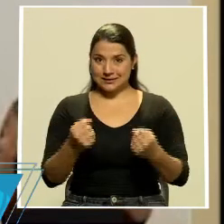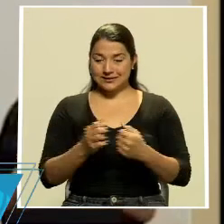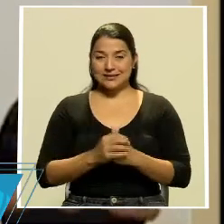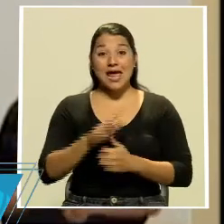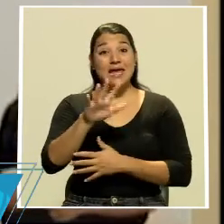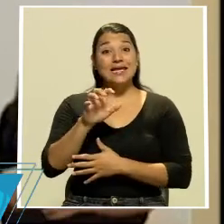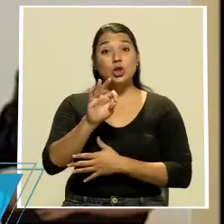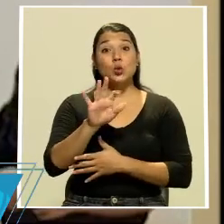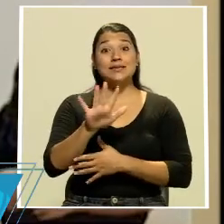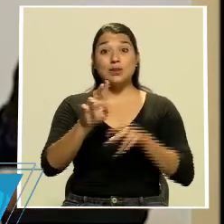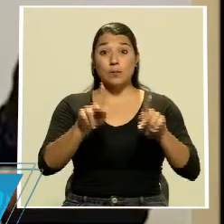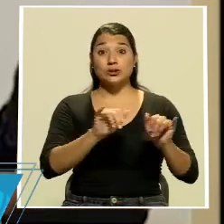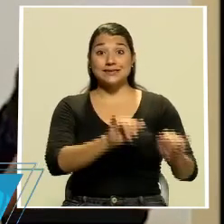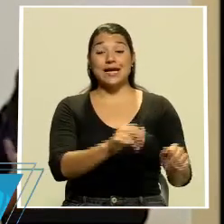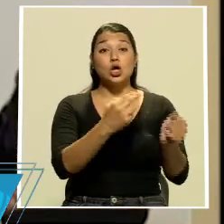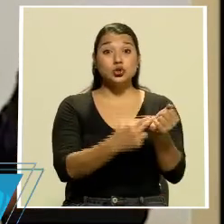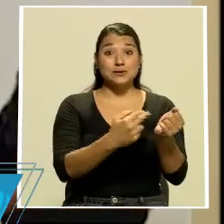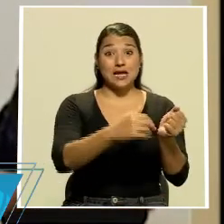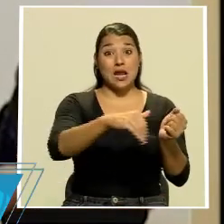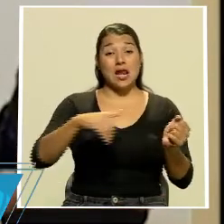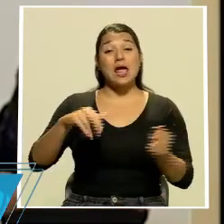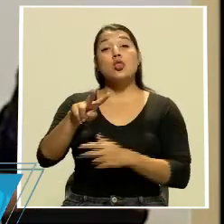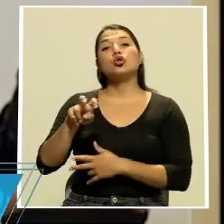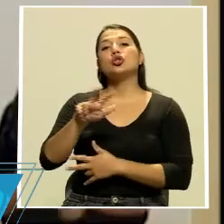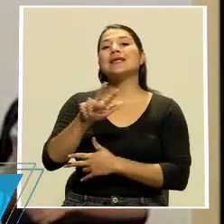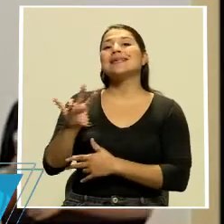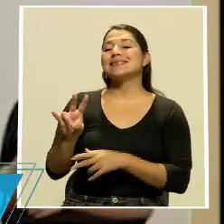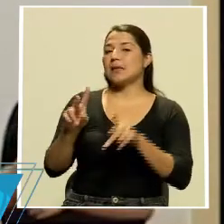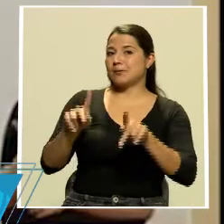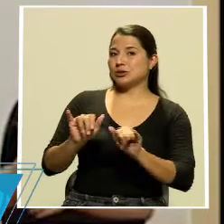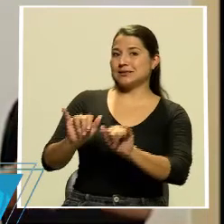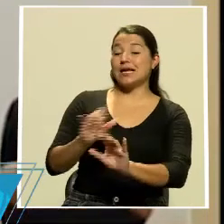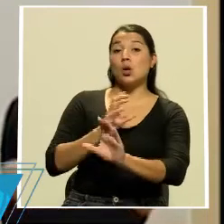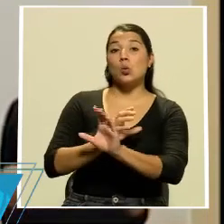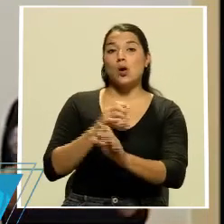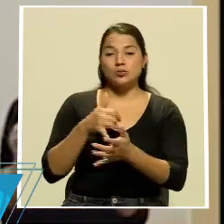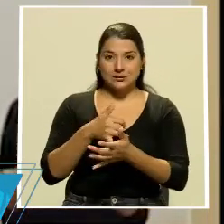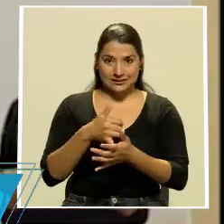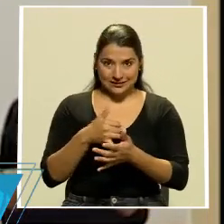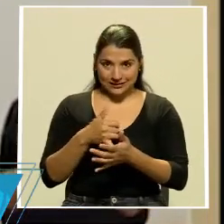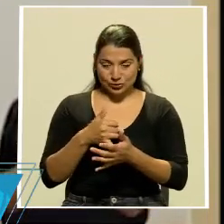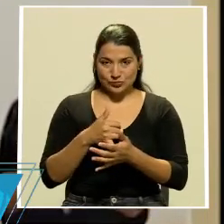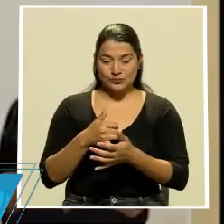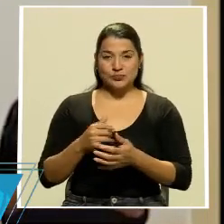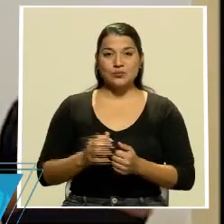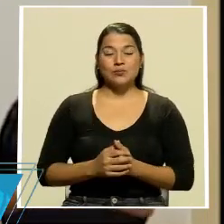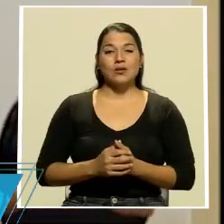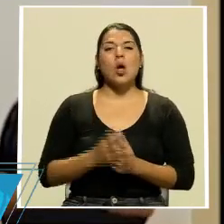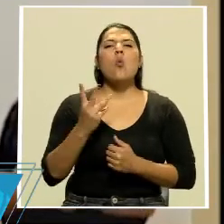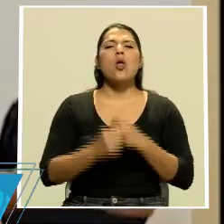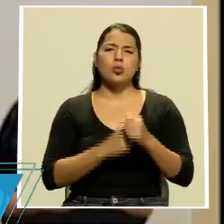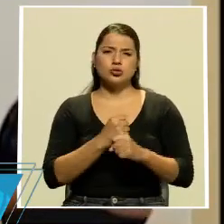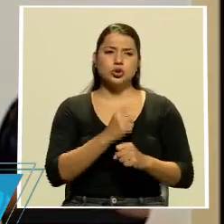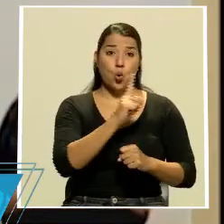595 personas se encuentran hospitalizadas, 237 de ellas en cuidados intensivos, con un rango